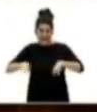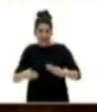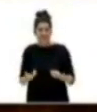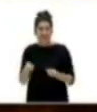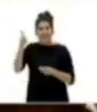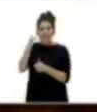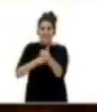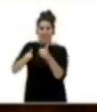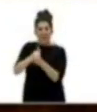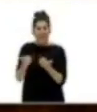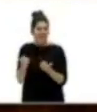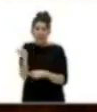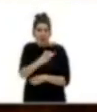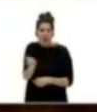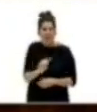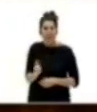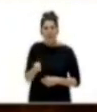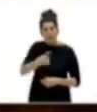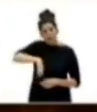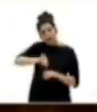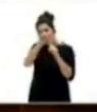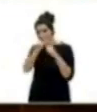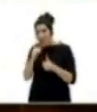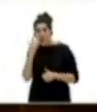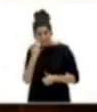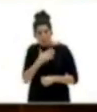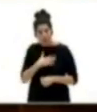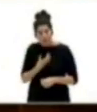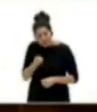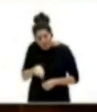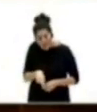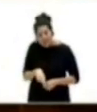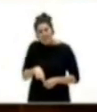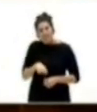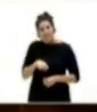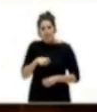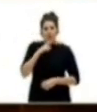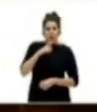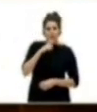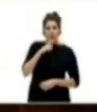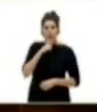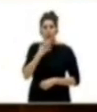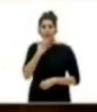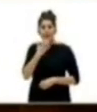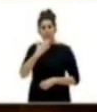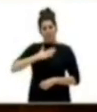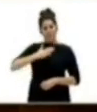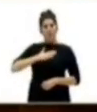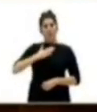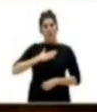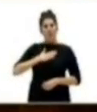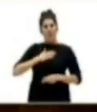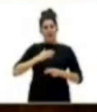Además, no solo queremos un modelo energético limpio, sino hacerlo de forma que se evite el monopolio actual.